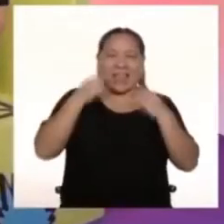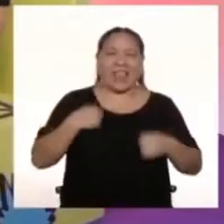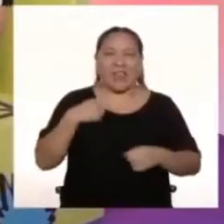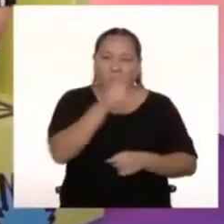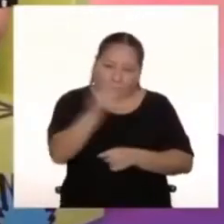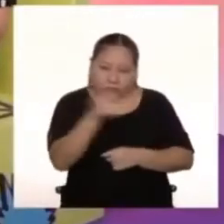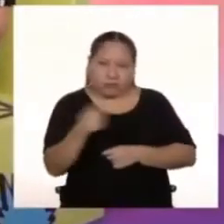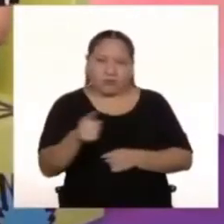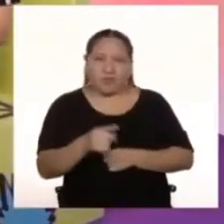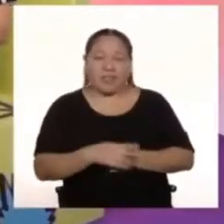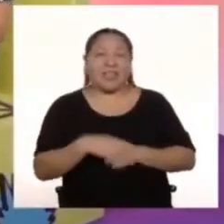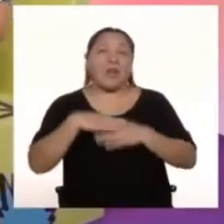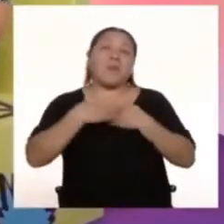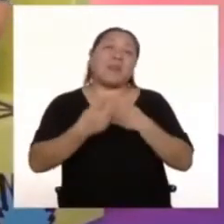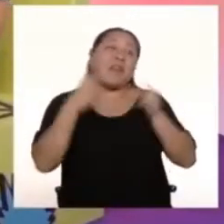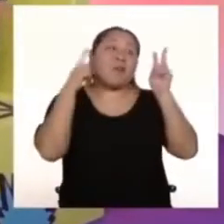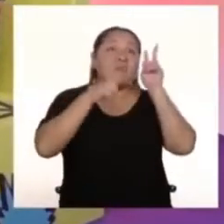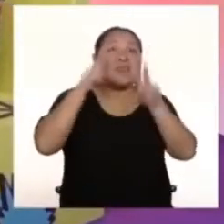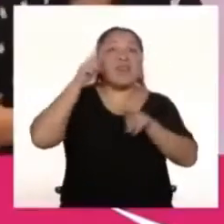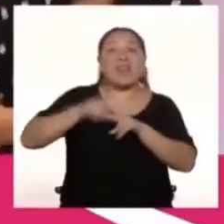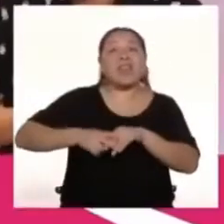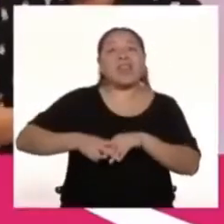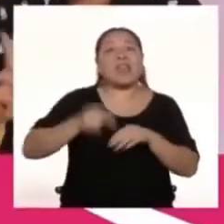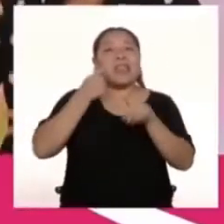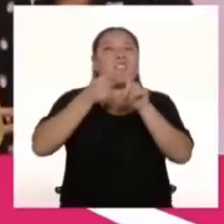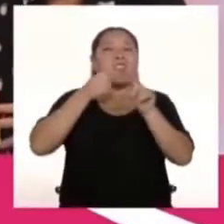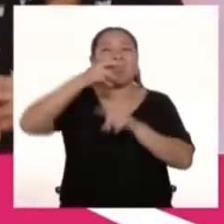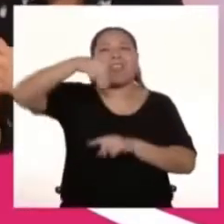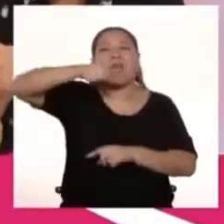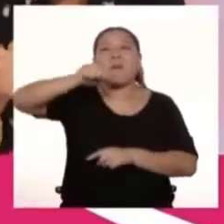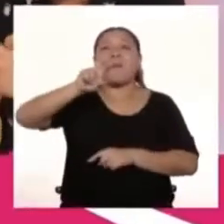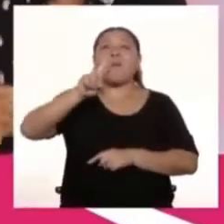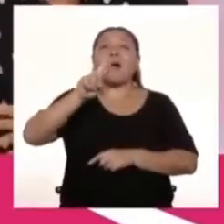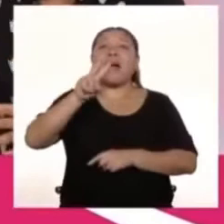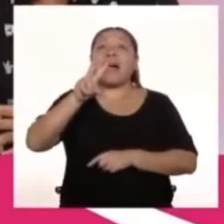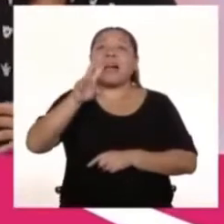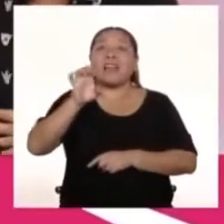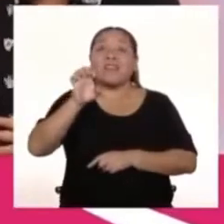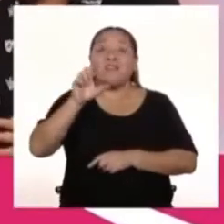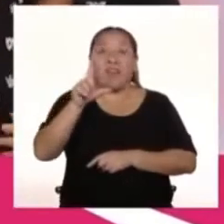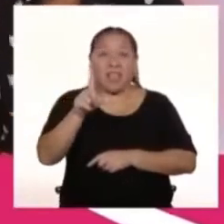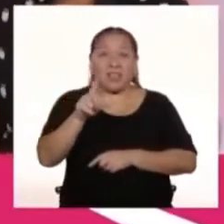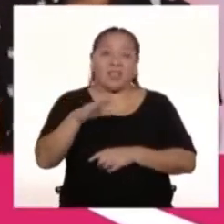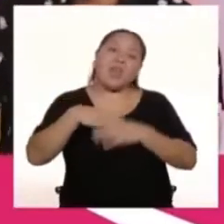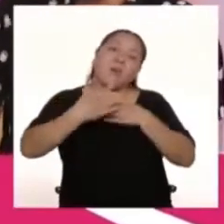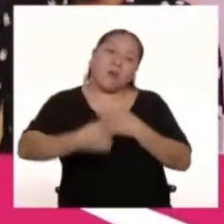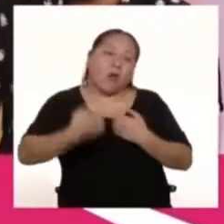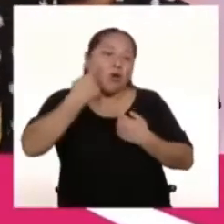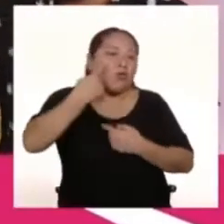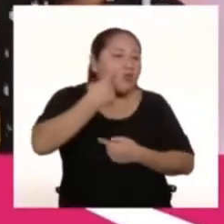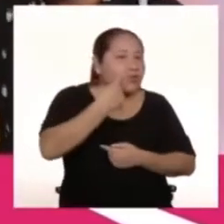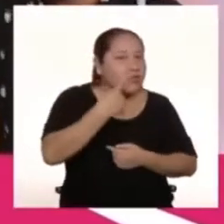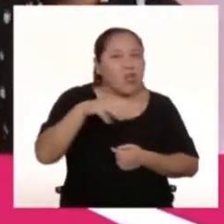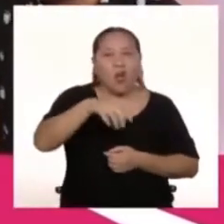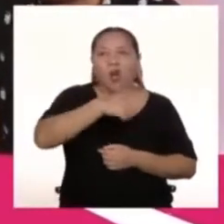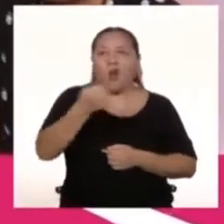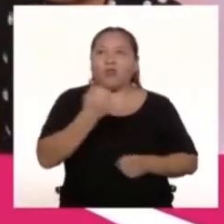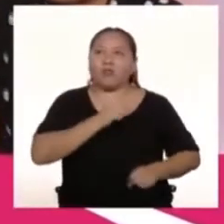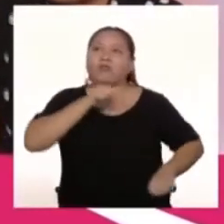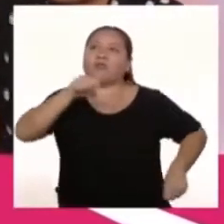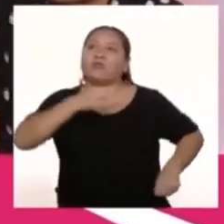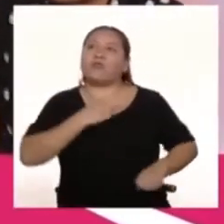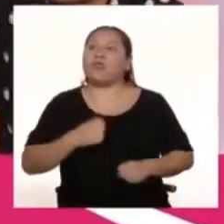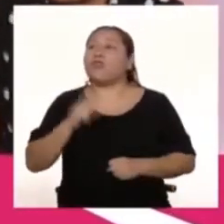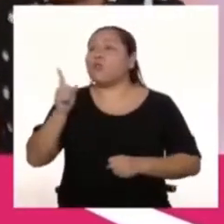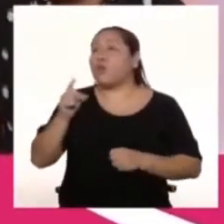Empecé a ver las series animadas de Marvel Y ya empecé a irme por los superhéroes Un poquito más fantásticos, en realidad Y tú prefieres DC